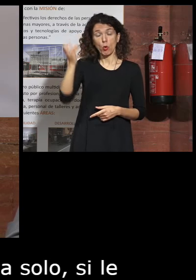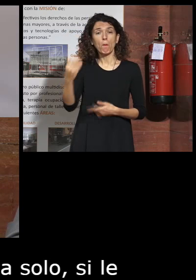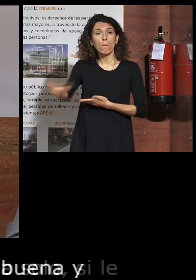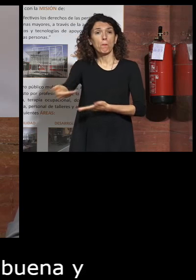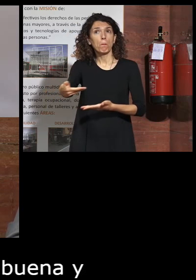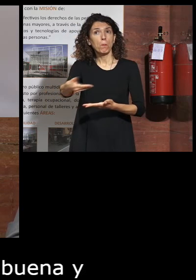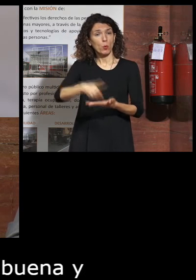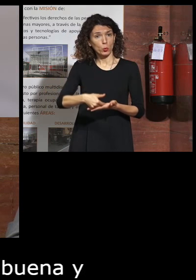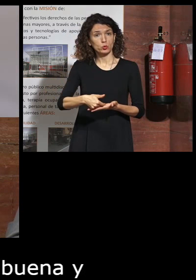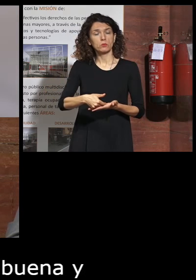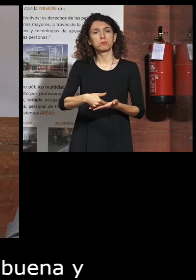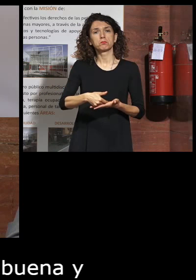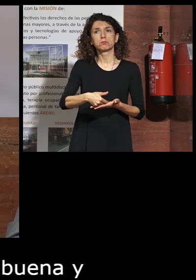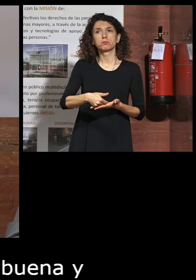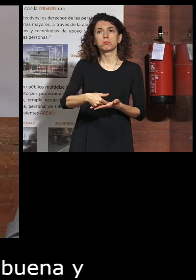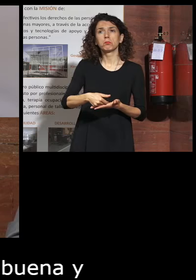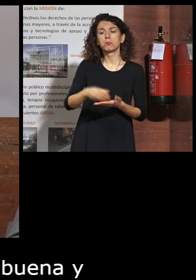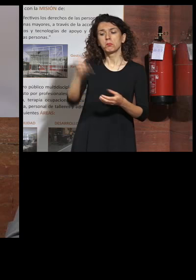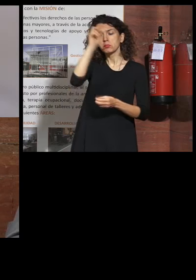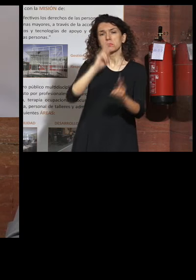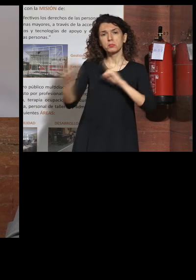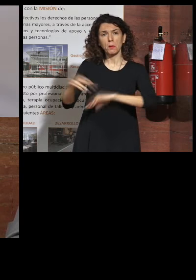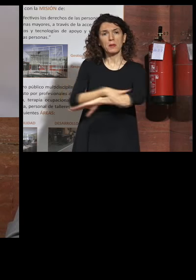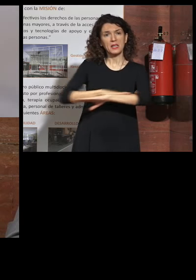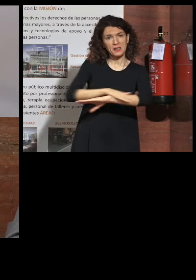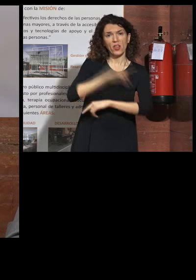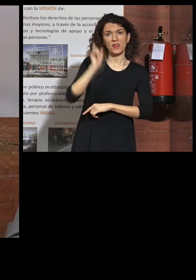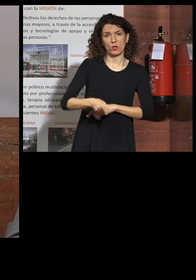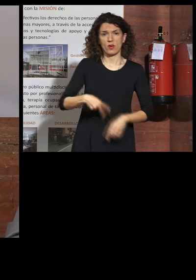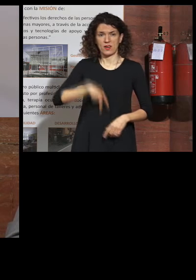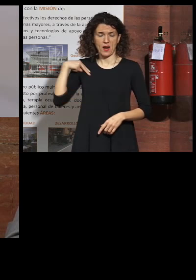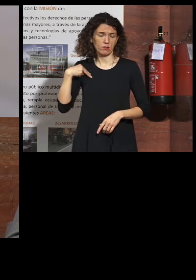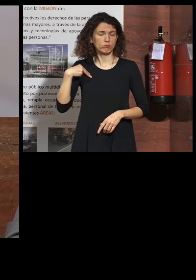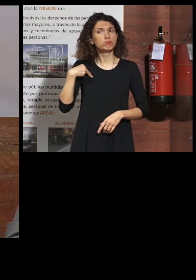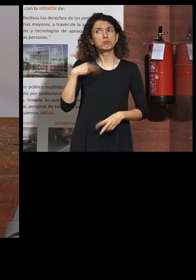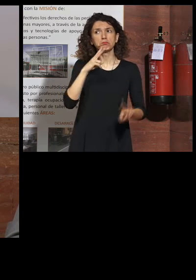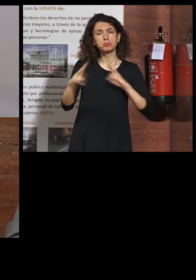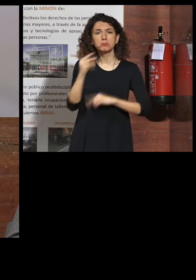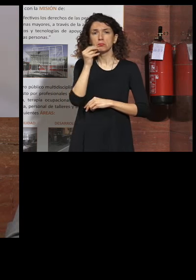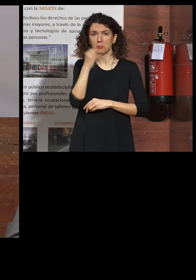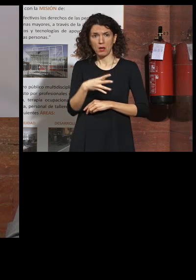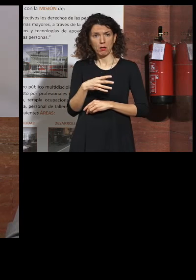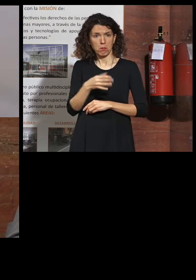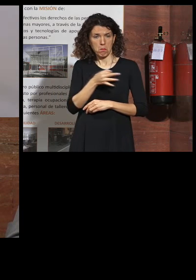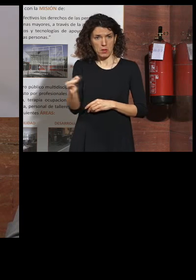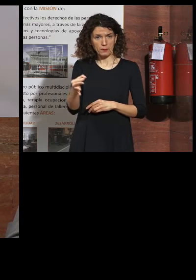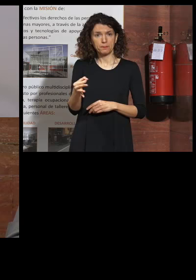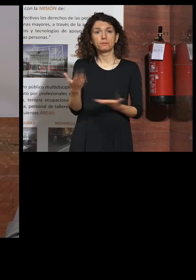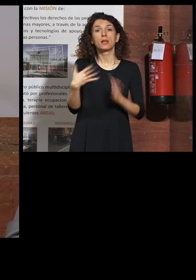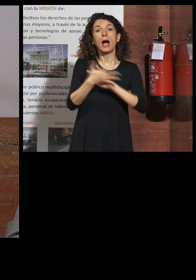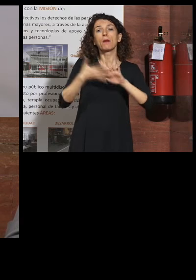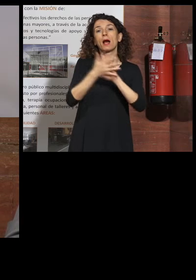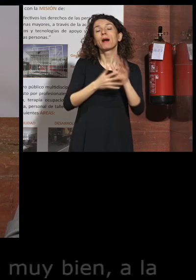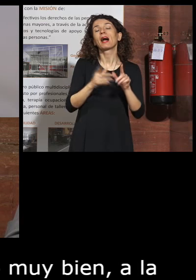les pareció muy bien a la ministra al director general entonces etcétera y hablamos de